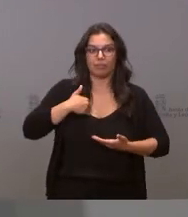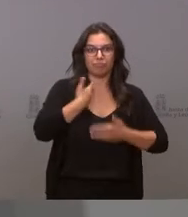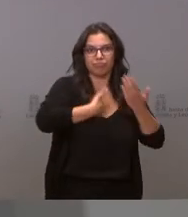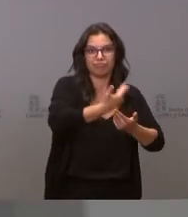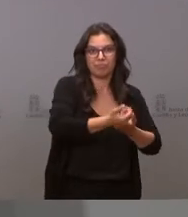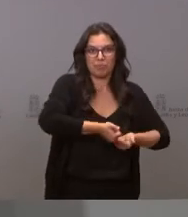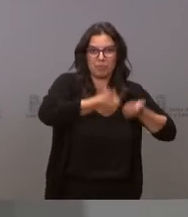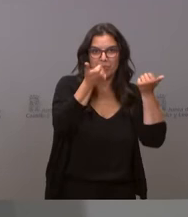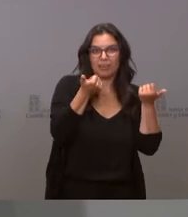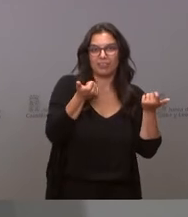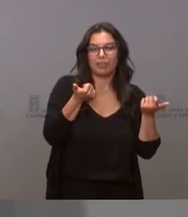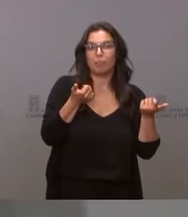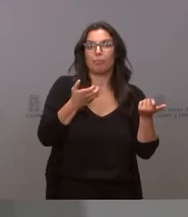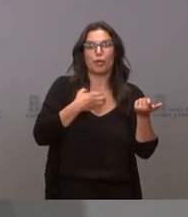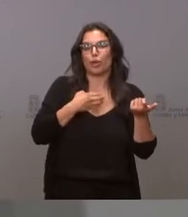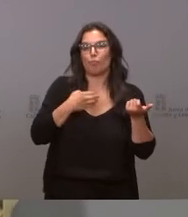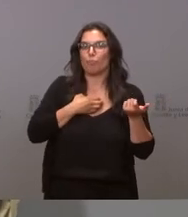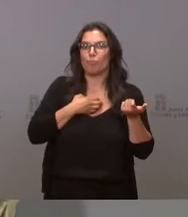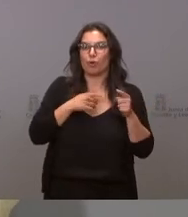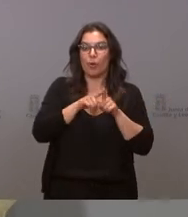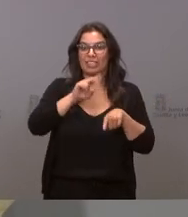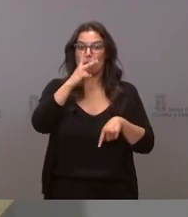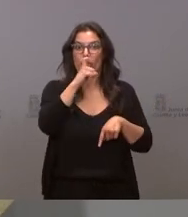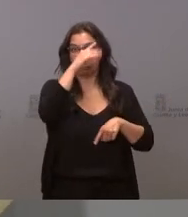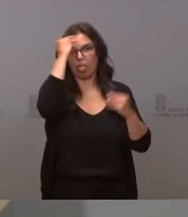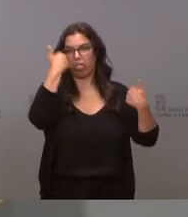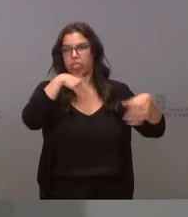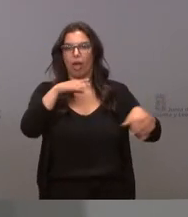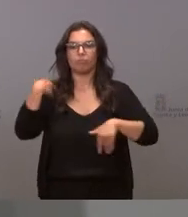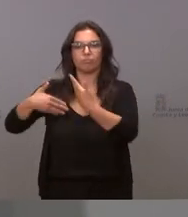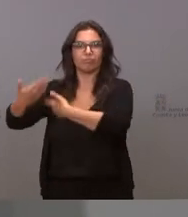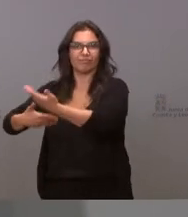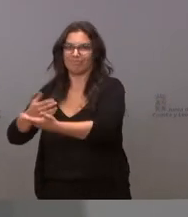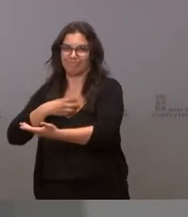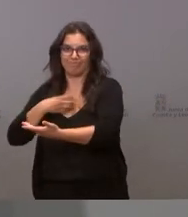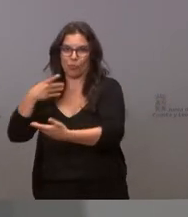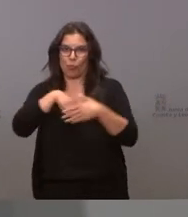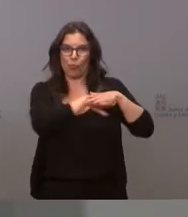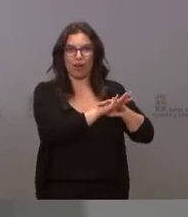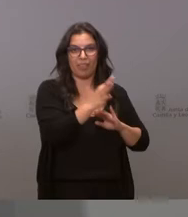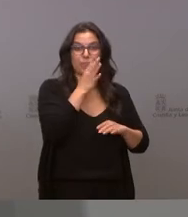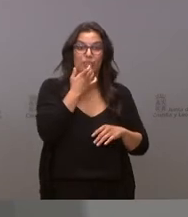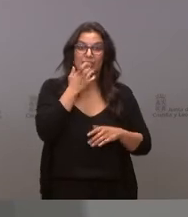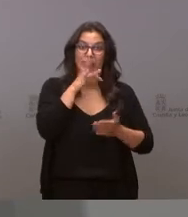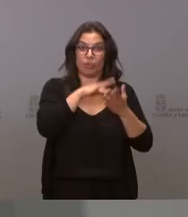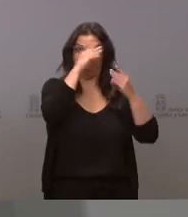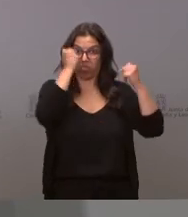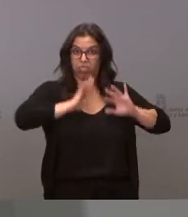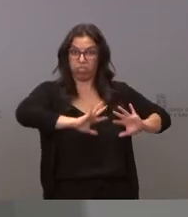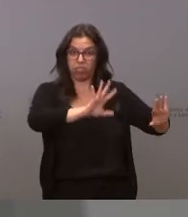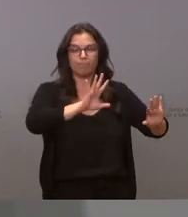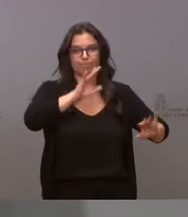es dejar sin cubrir las segundas dosis porque eso nos generaría problemas y